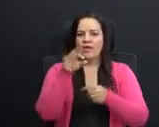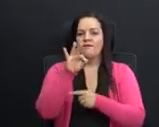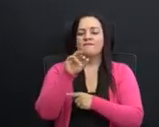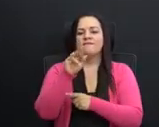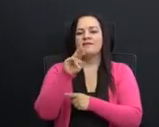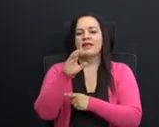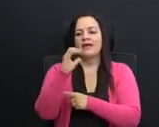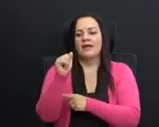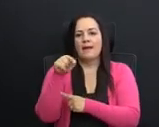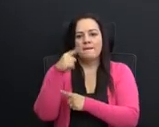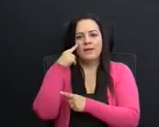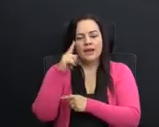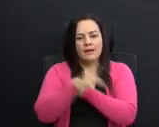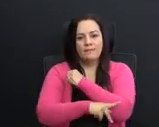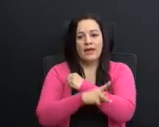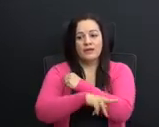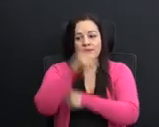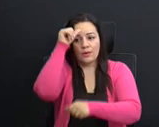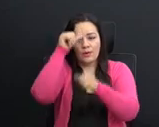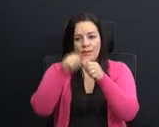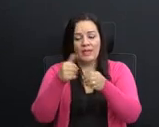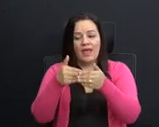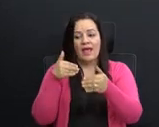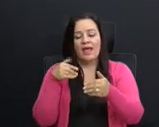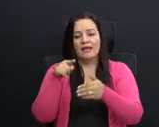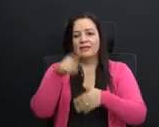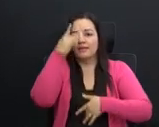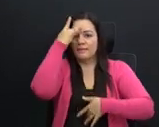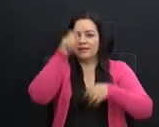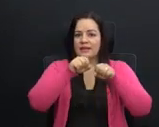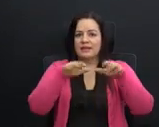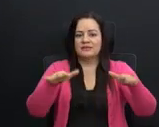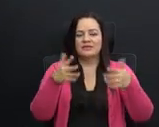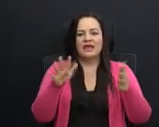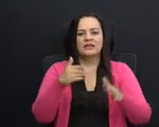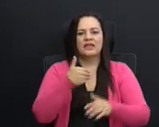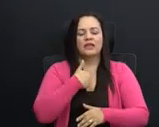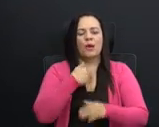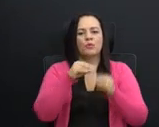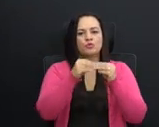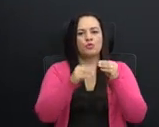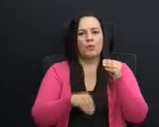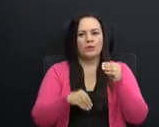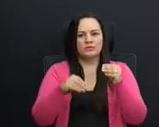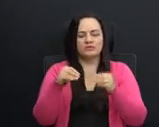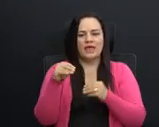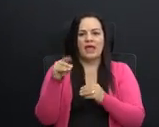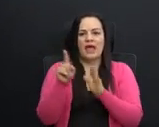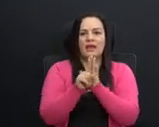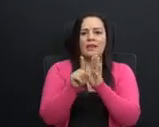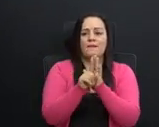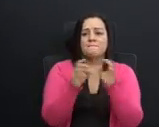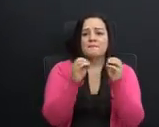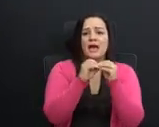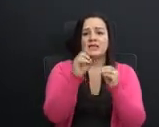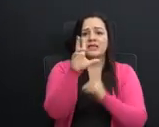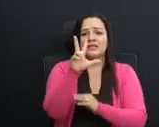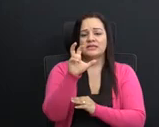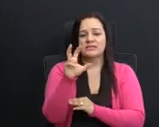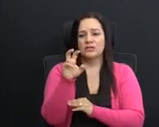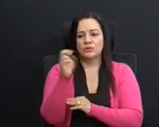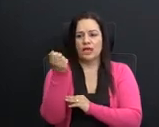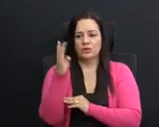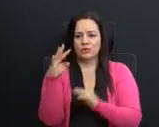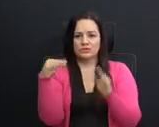país. Recordemos que antes de la pandemia ya teníamos números alarmantes. Más de 314 mil personas